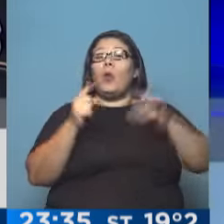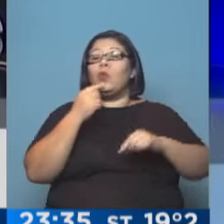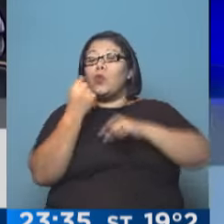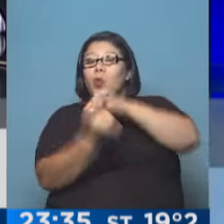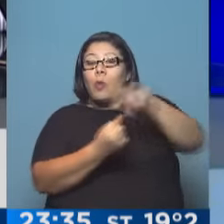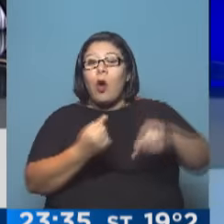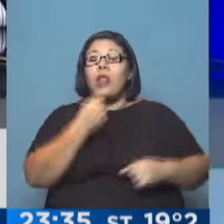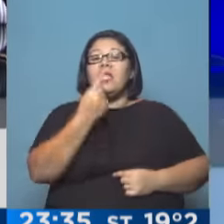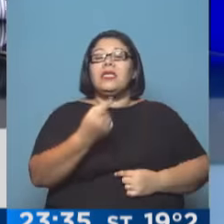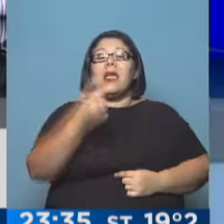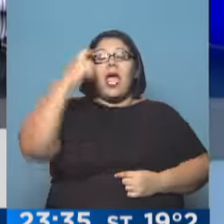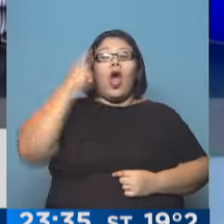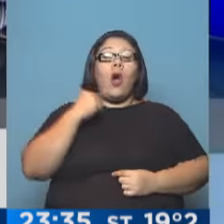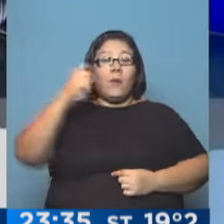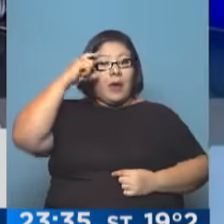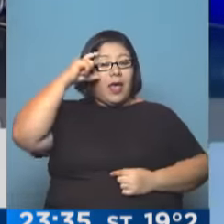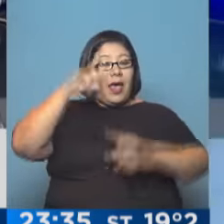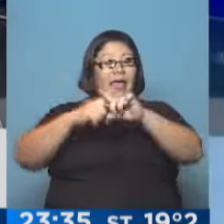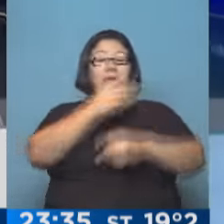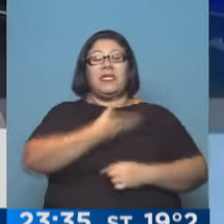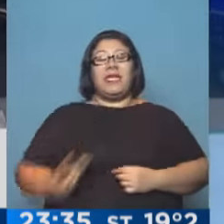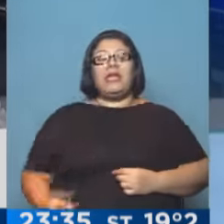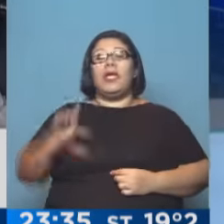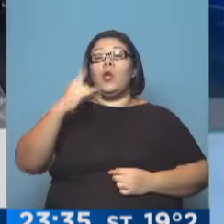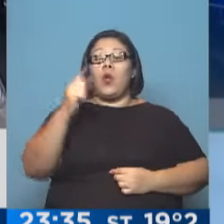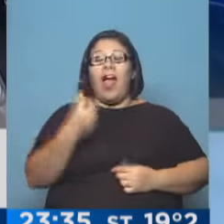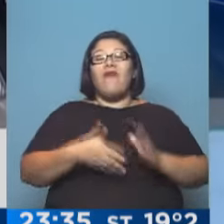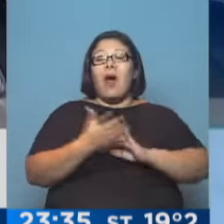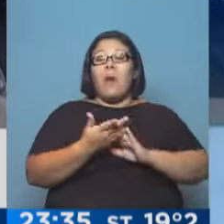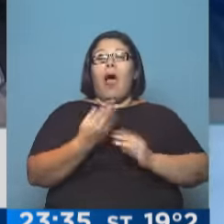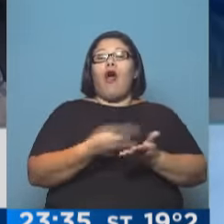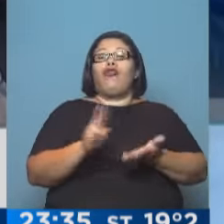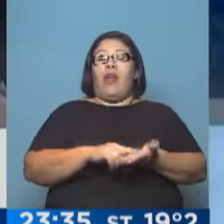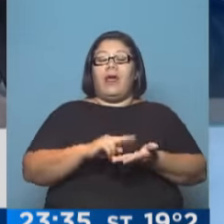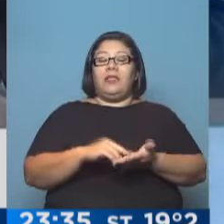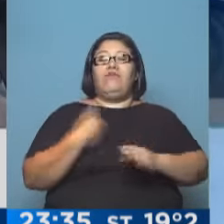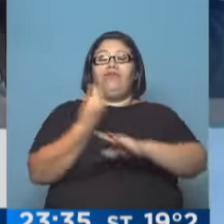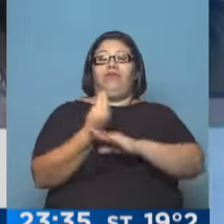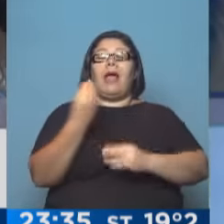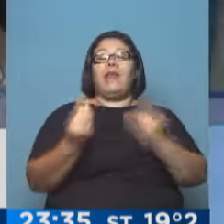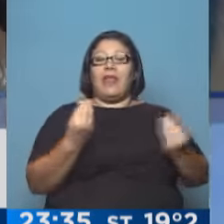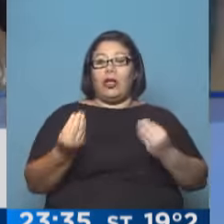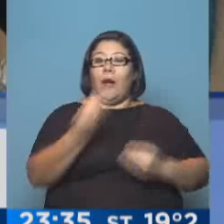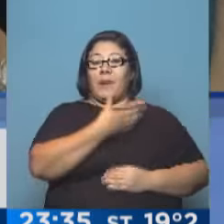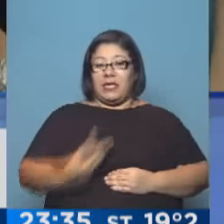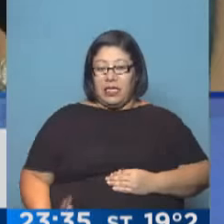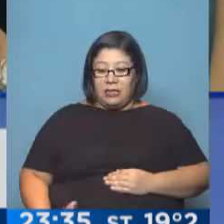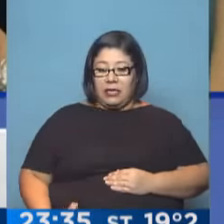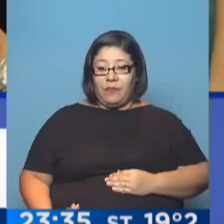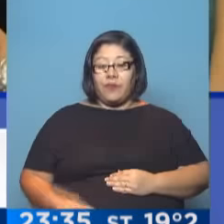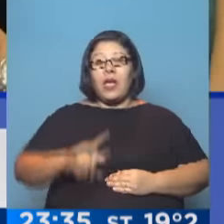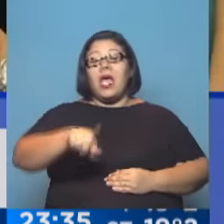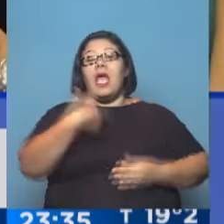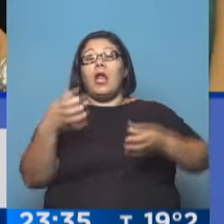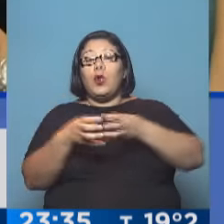próximo mandato. Desde el PT se dice, buscan esmerilar, desprestigiar por completo la figura de Lula y además